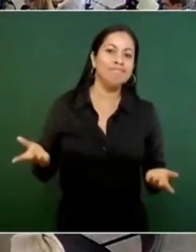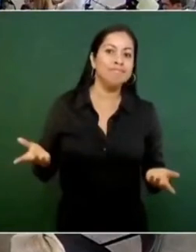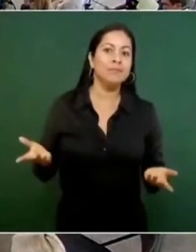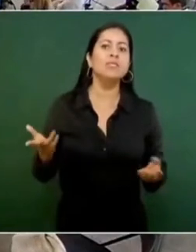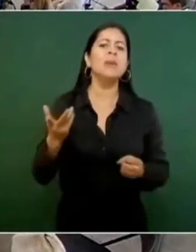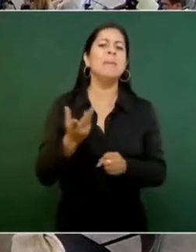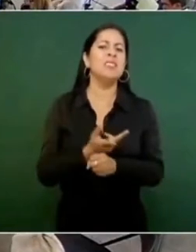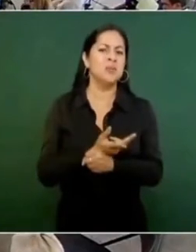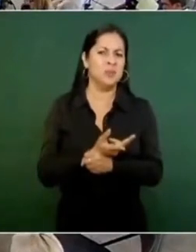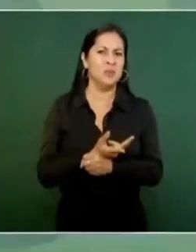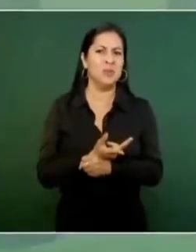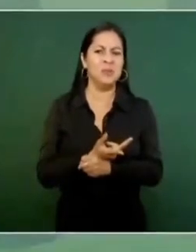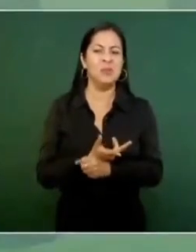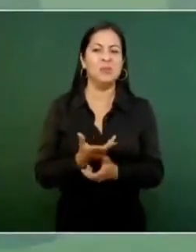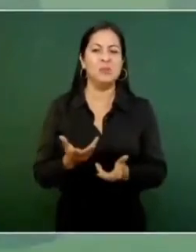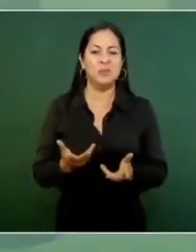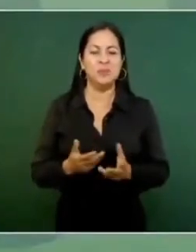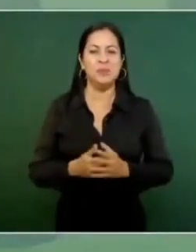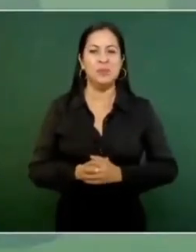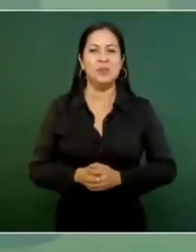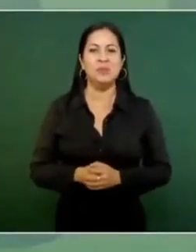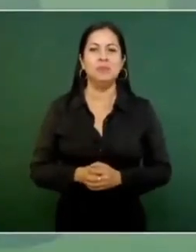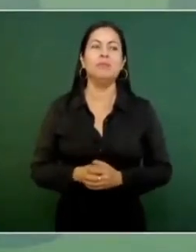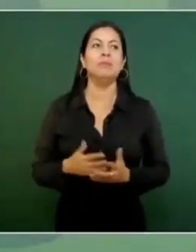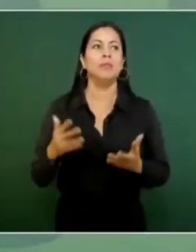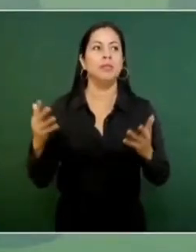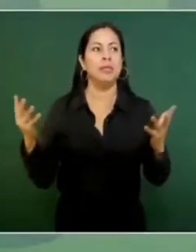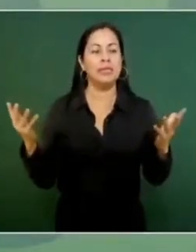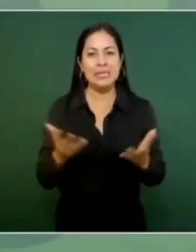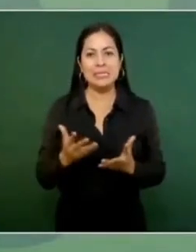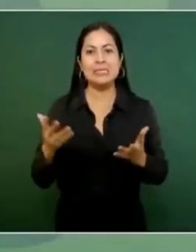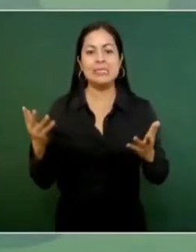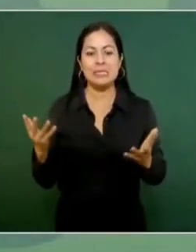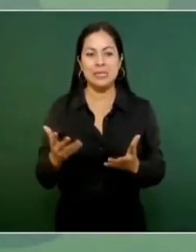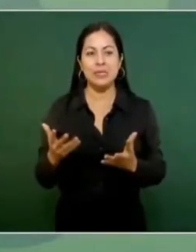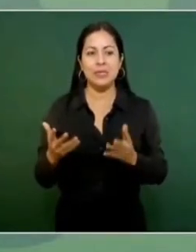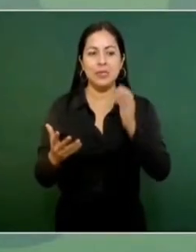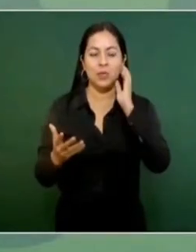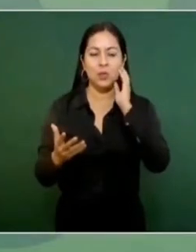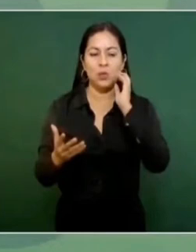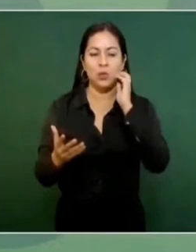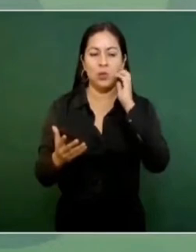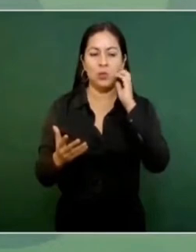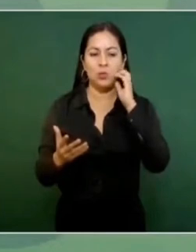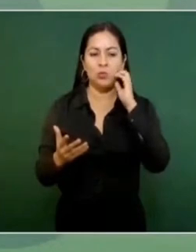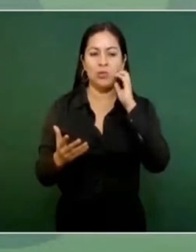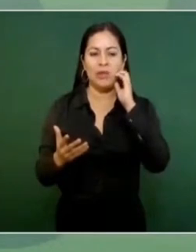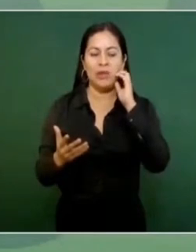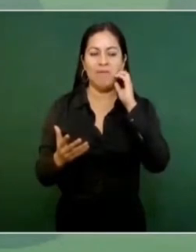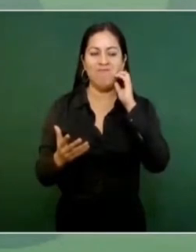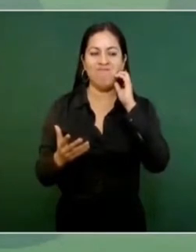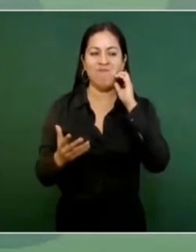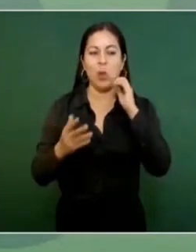sucedió? Llevaron a cabo un plan de descentralización